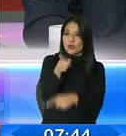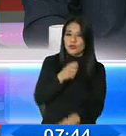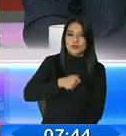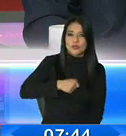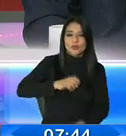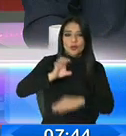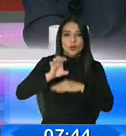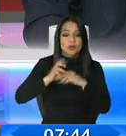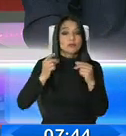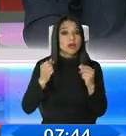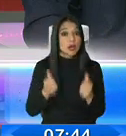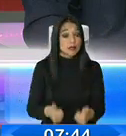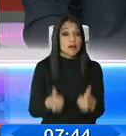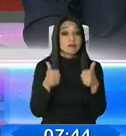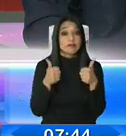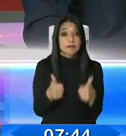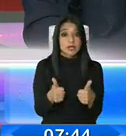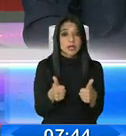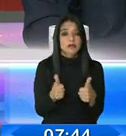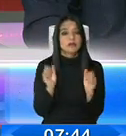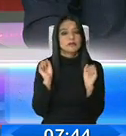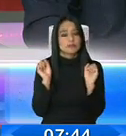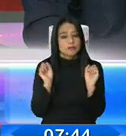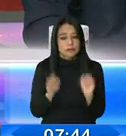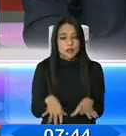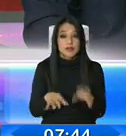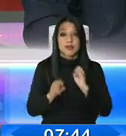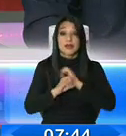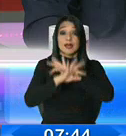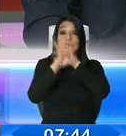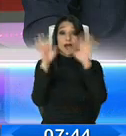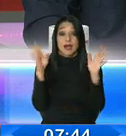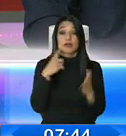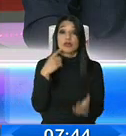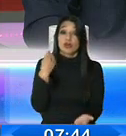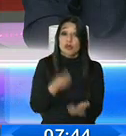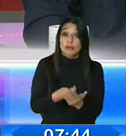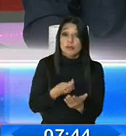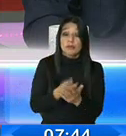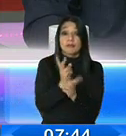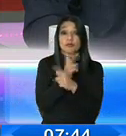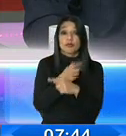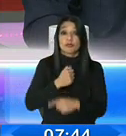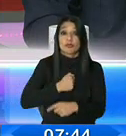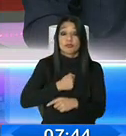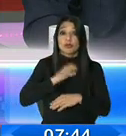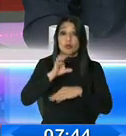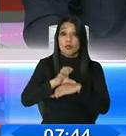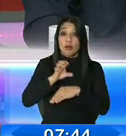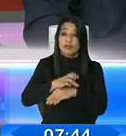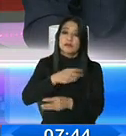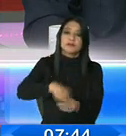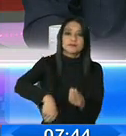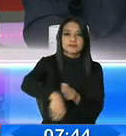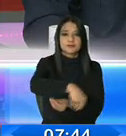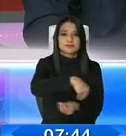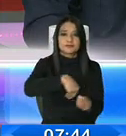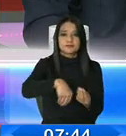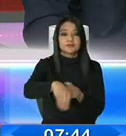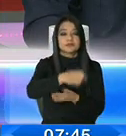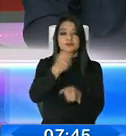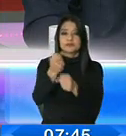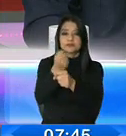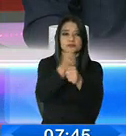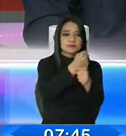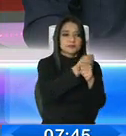son de muy buena calidad, usted tenga la claridad de que comprando producto nacional devuelve en forma de empleo a